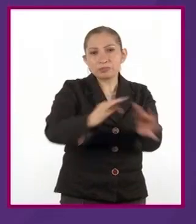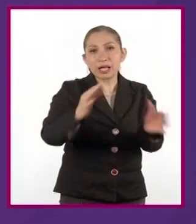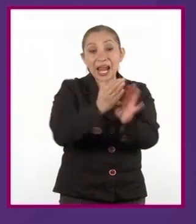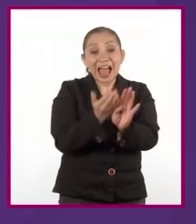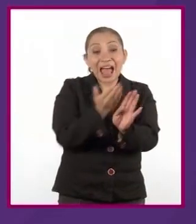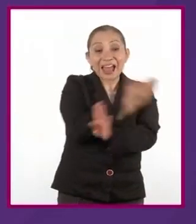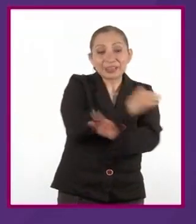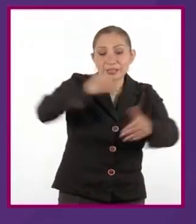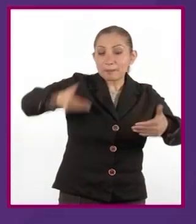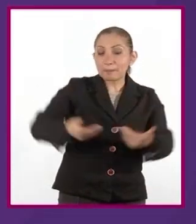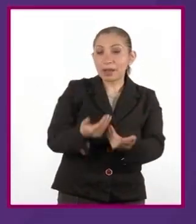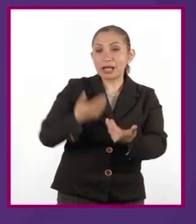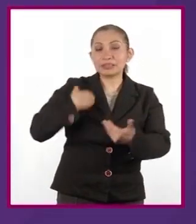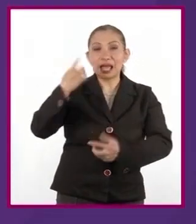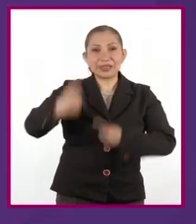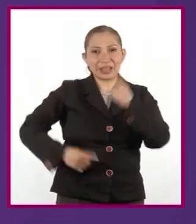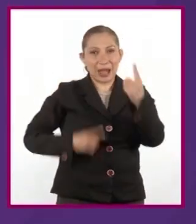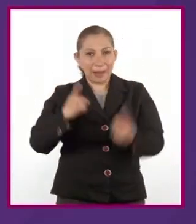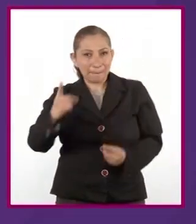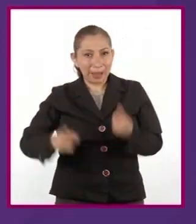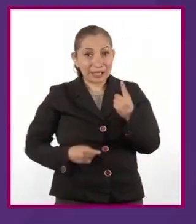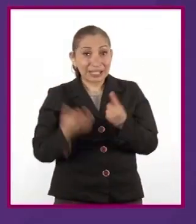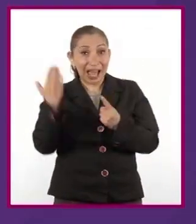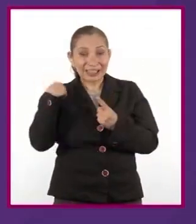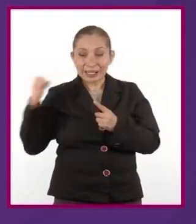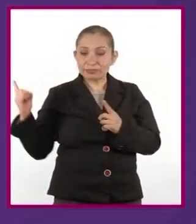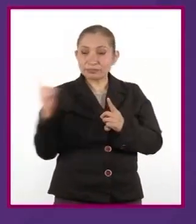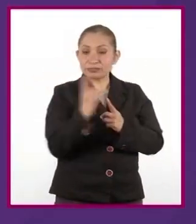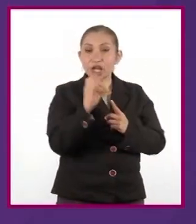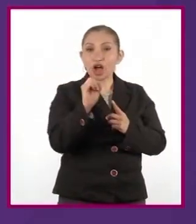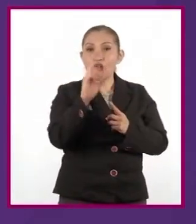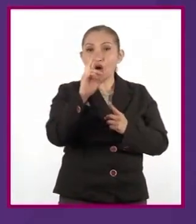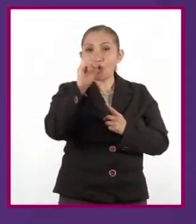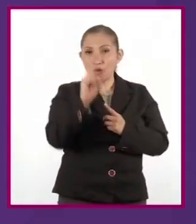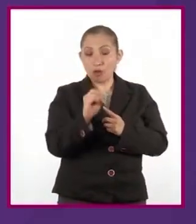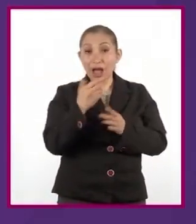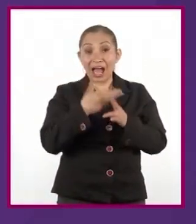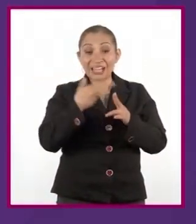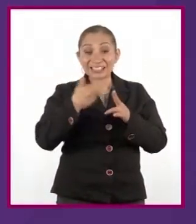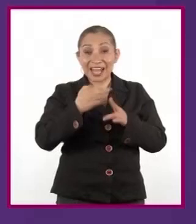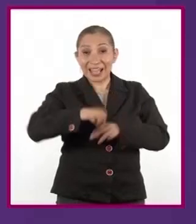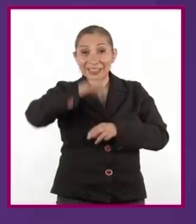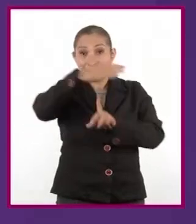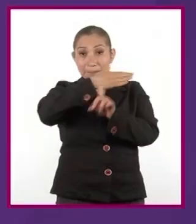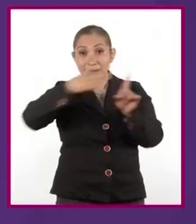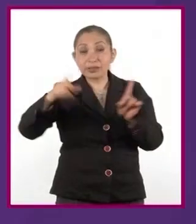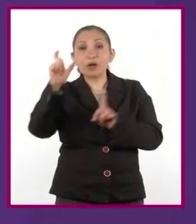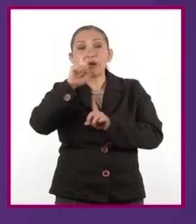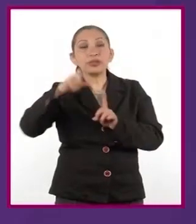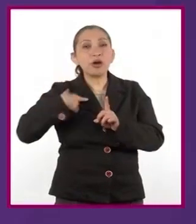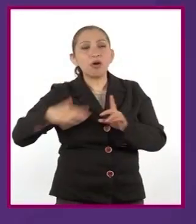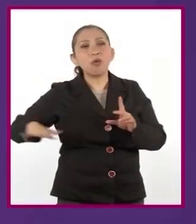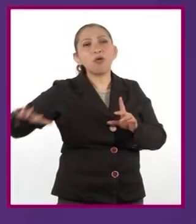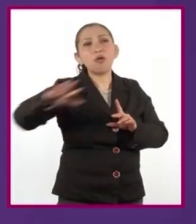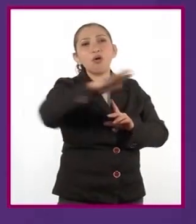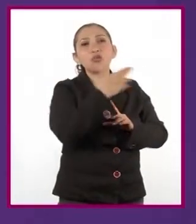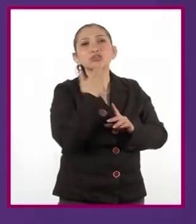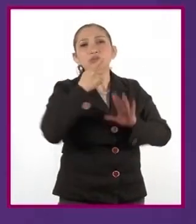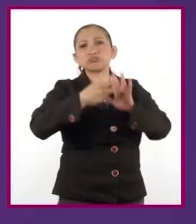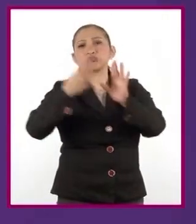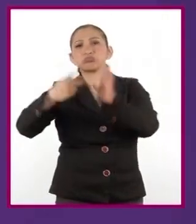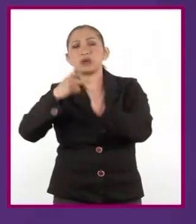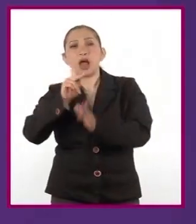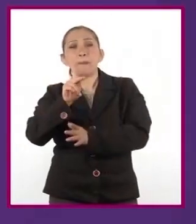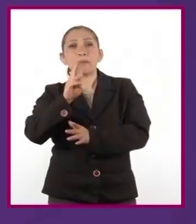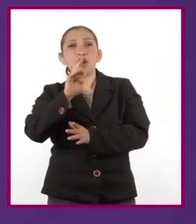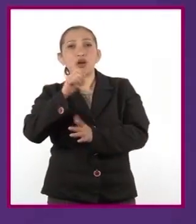previa a la representación de tragedias, antes de la entrada del coro. Fue hasta la época medieval cuando se generalizó el uso del prólogo en la